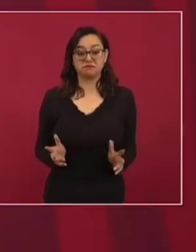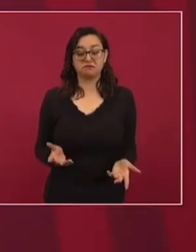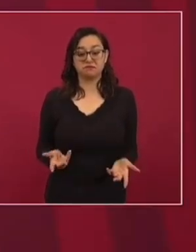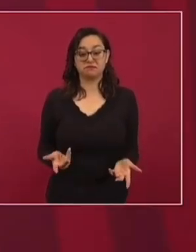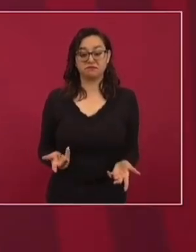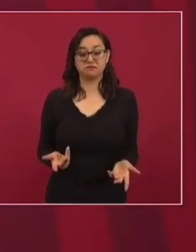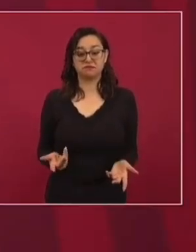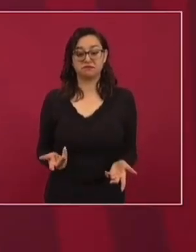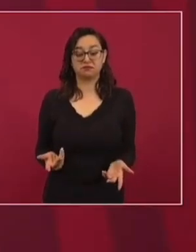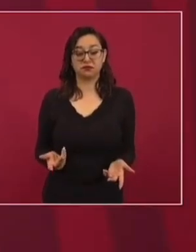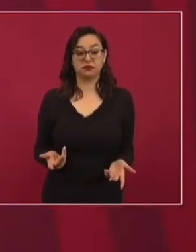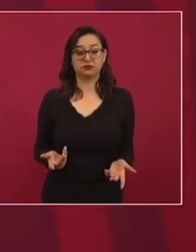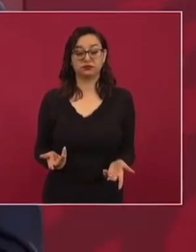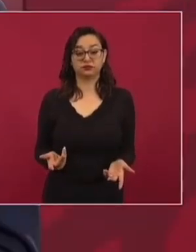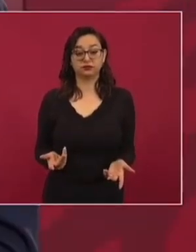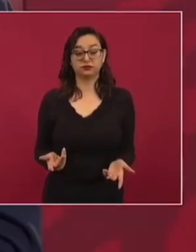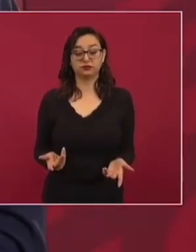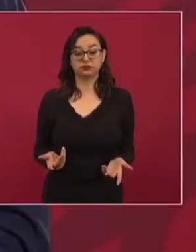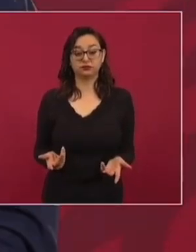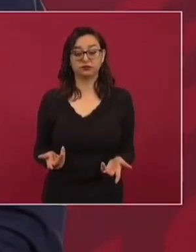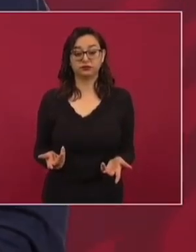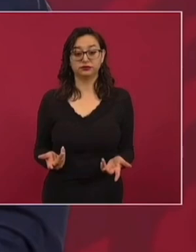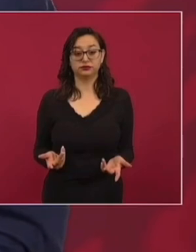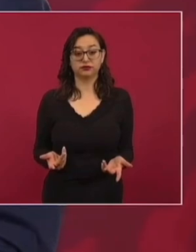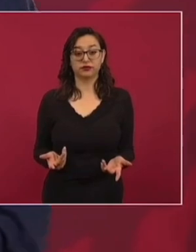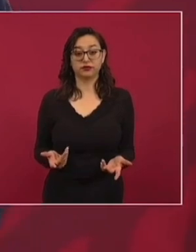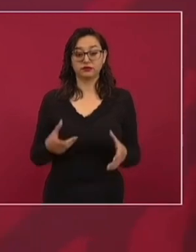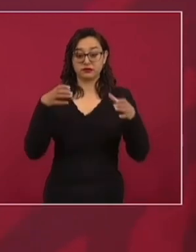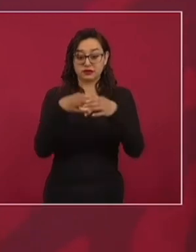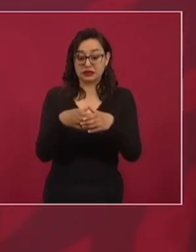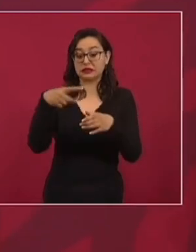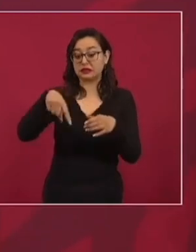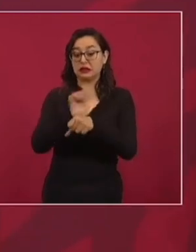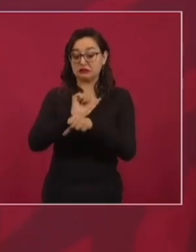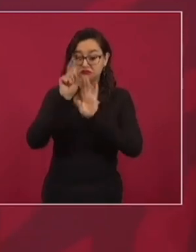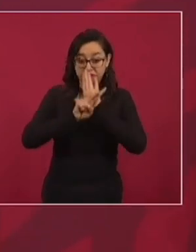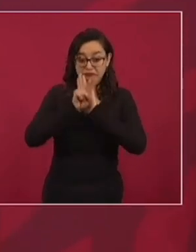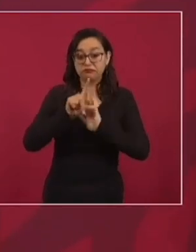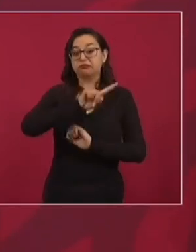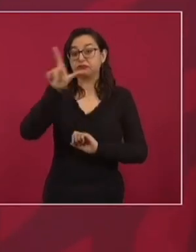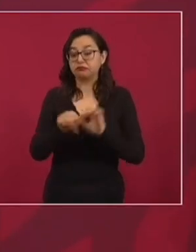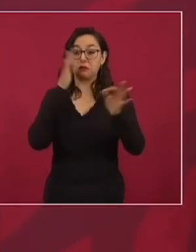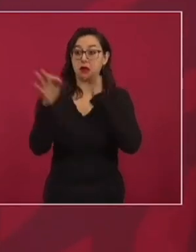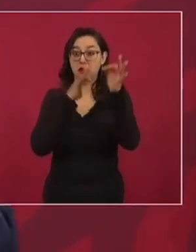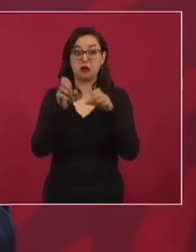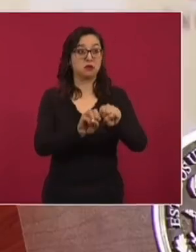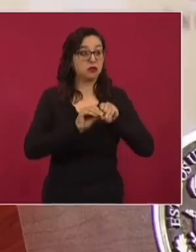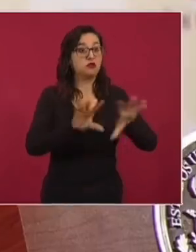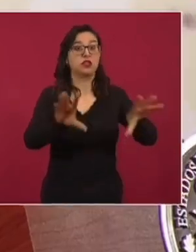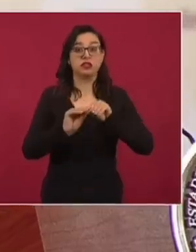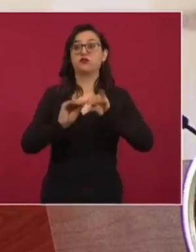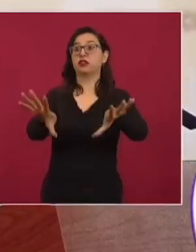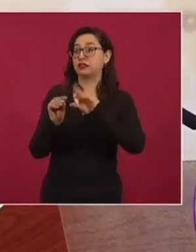apoyamos en campañas de medios de información. De la mayoría de los medios